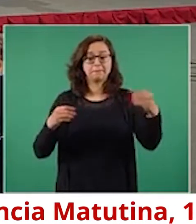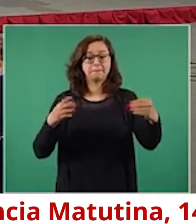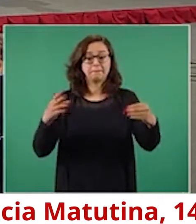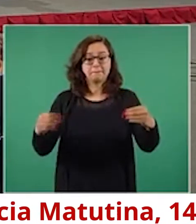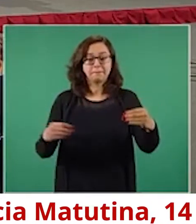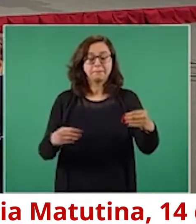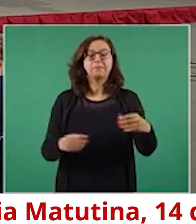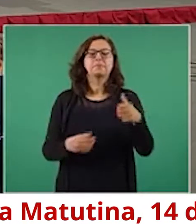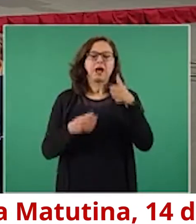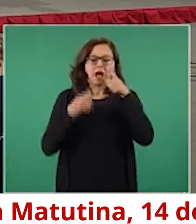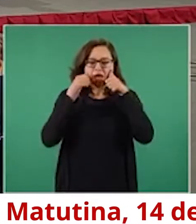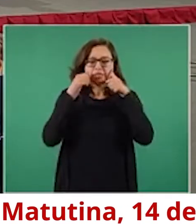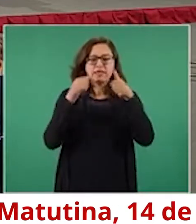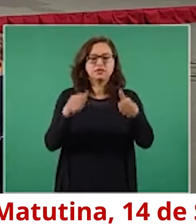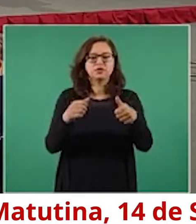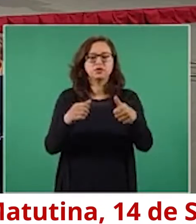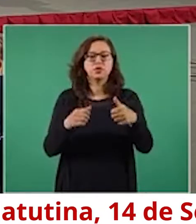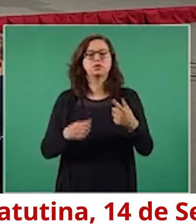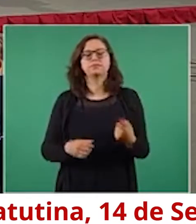Vacunación.